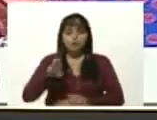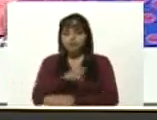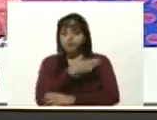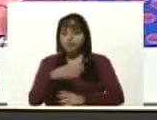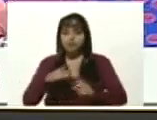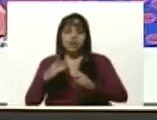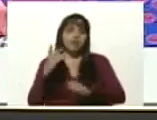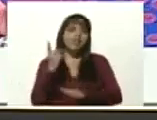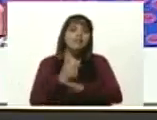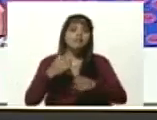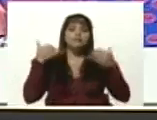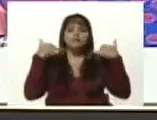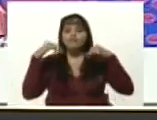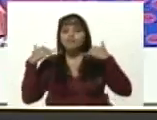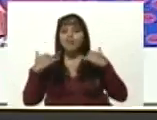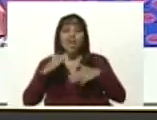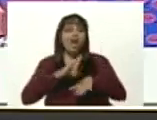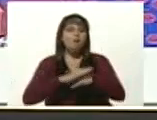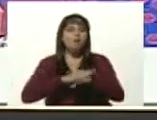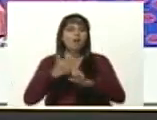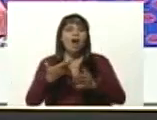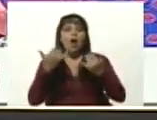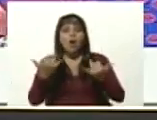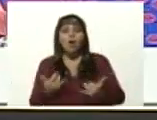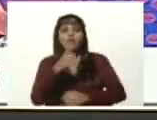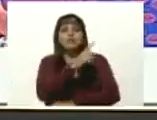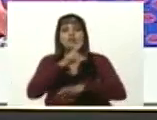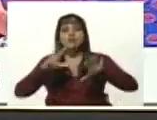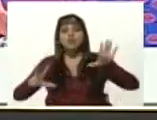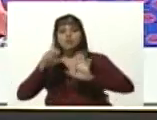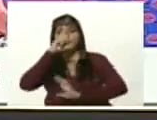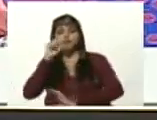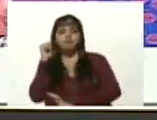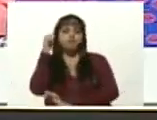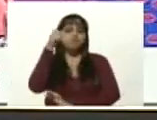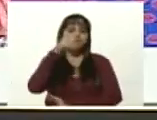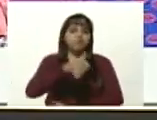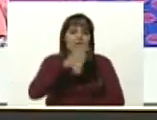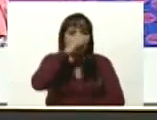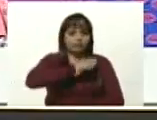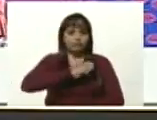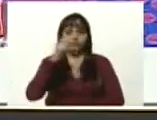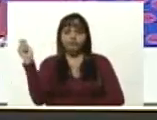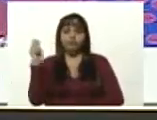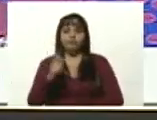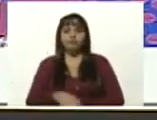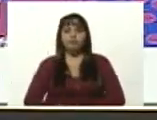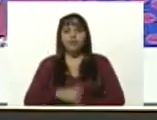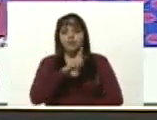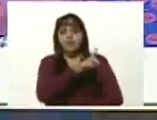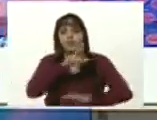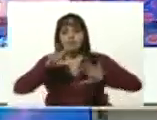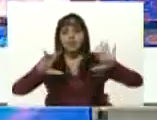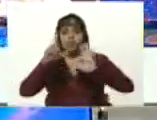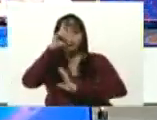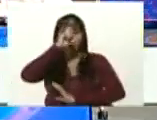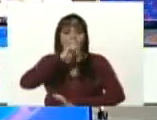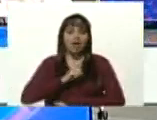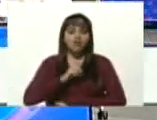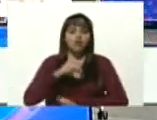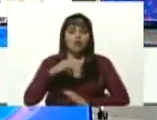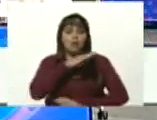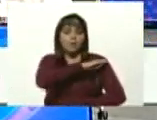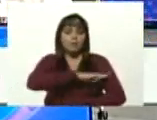tenemos que celebrar, porque hemos llegado a 18 años. 18 años de la